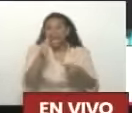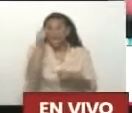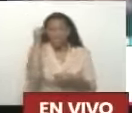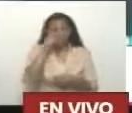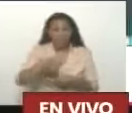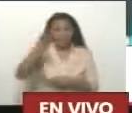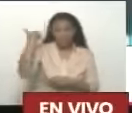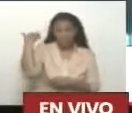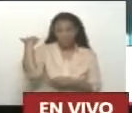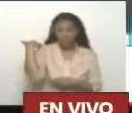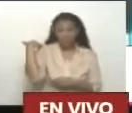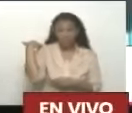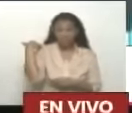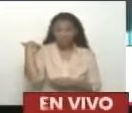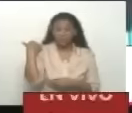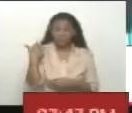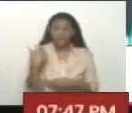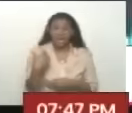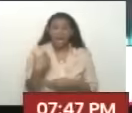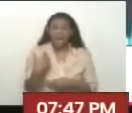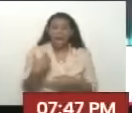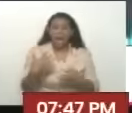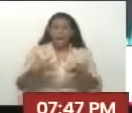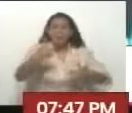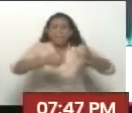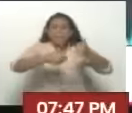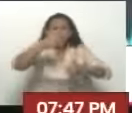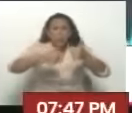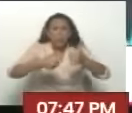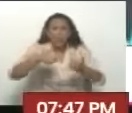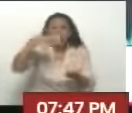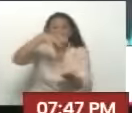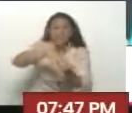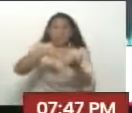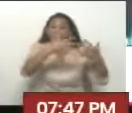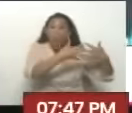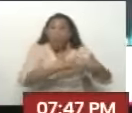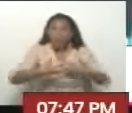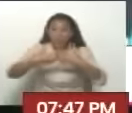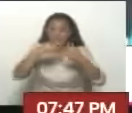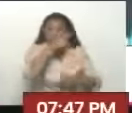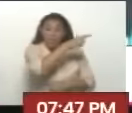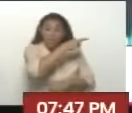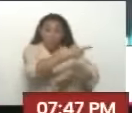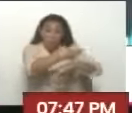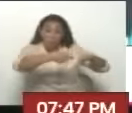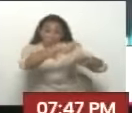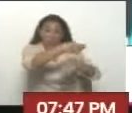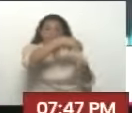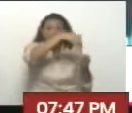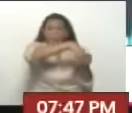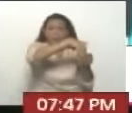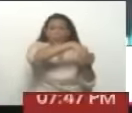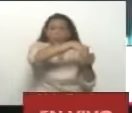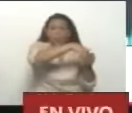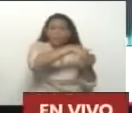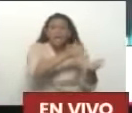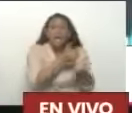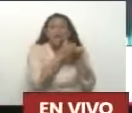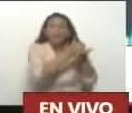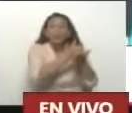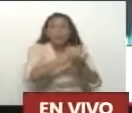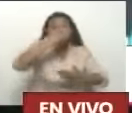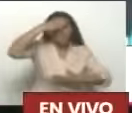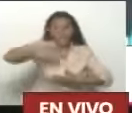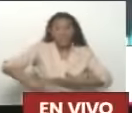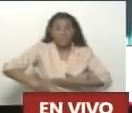pasado Sin ir más lejos La cámara de representantes En Estados Unidos Votó una ayuda militar